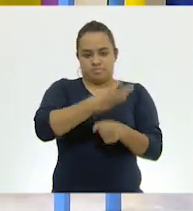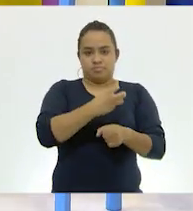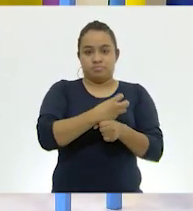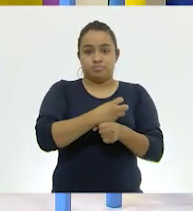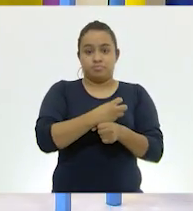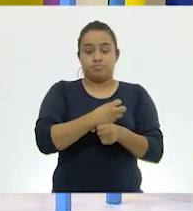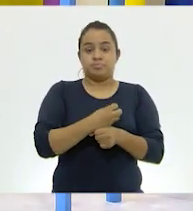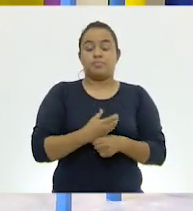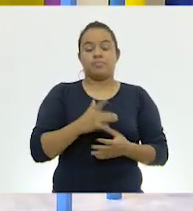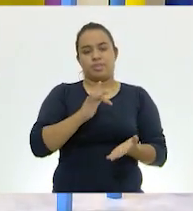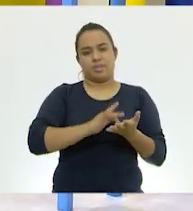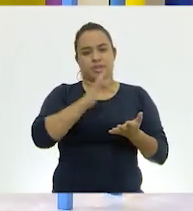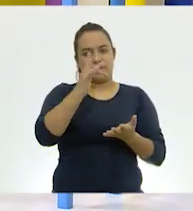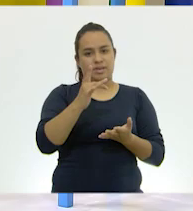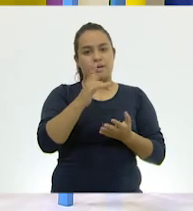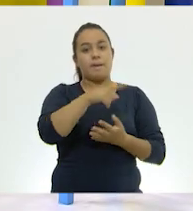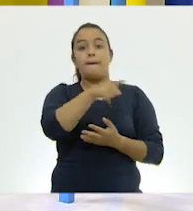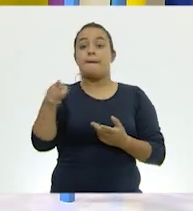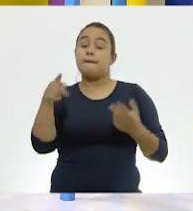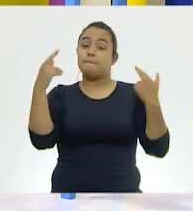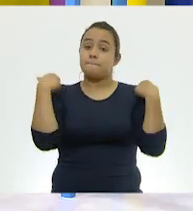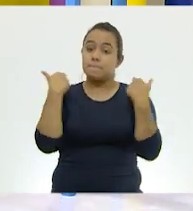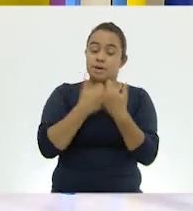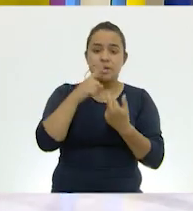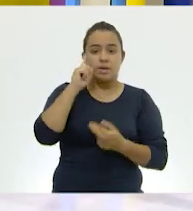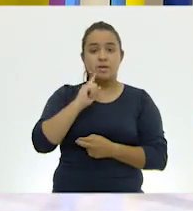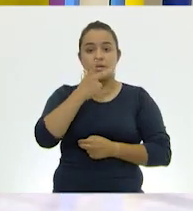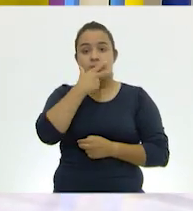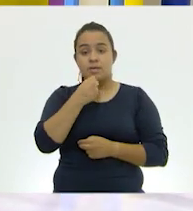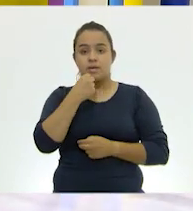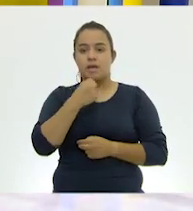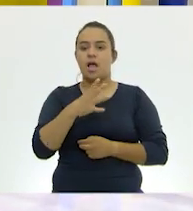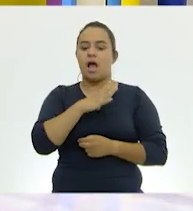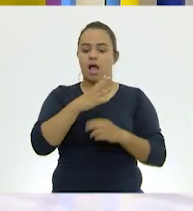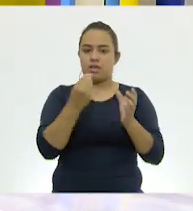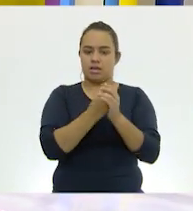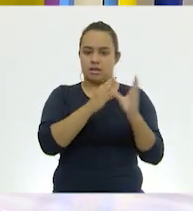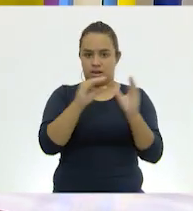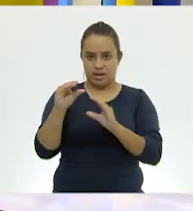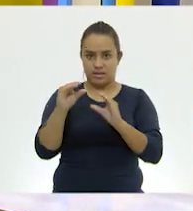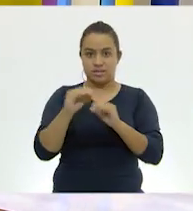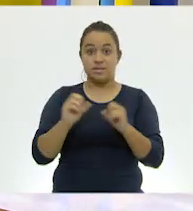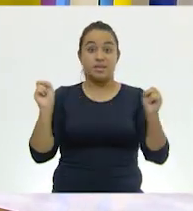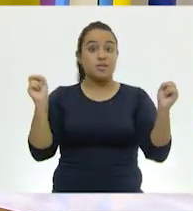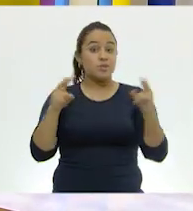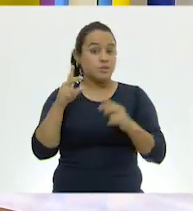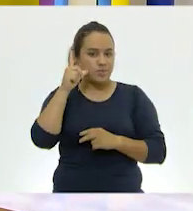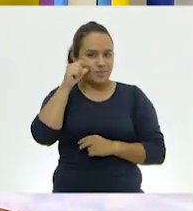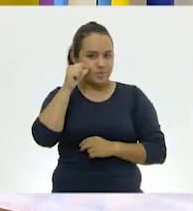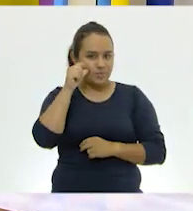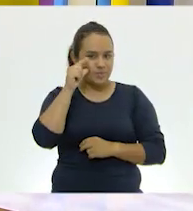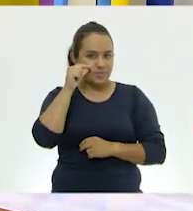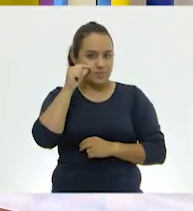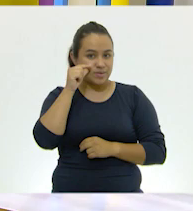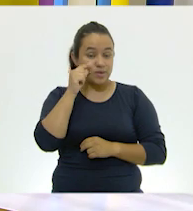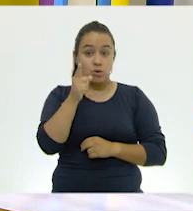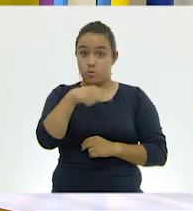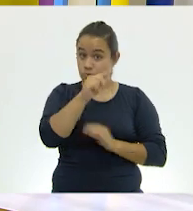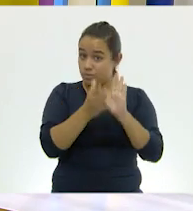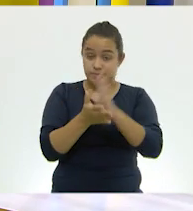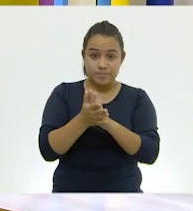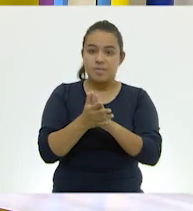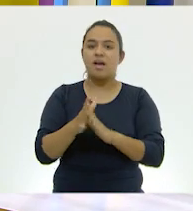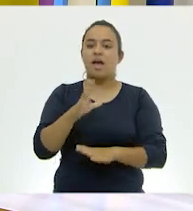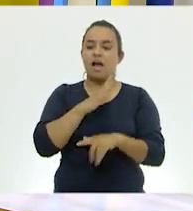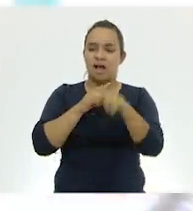grado. Le damos las gracias a las maestras y a los maestros que nos dieron clases el día de hoy. Nos vemos mañana. No se muevan